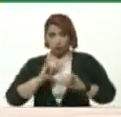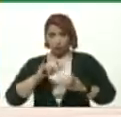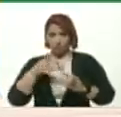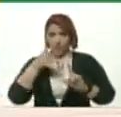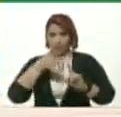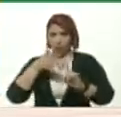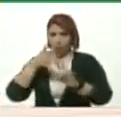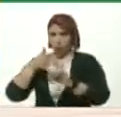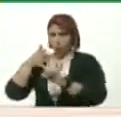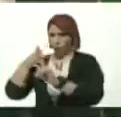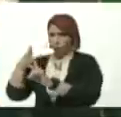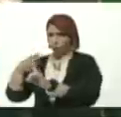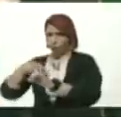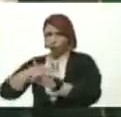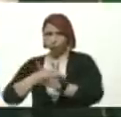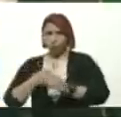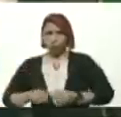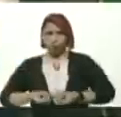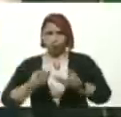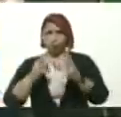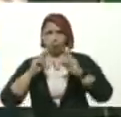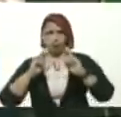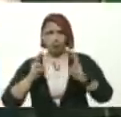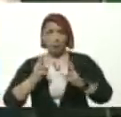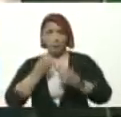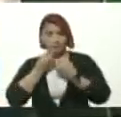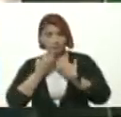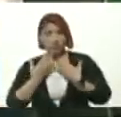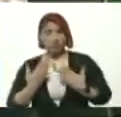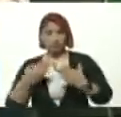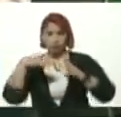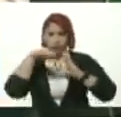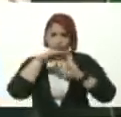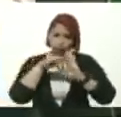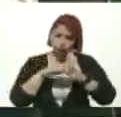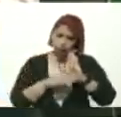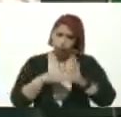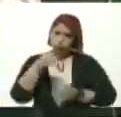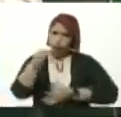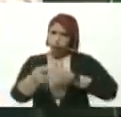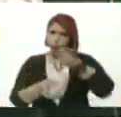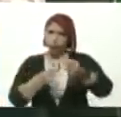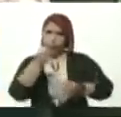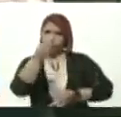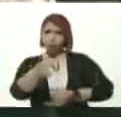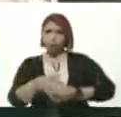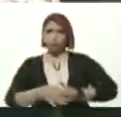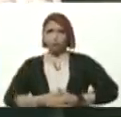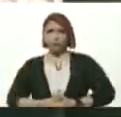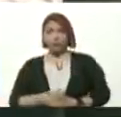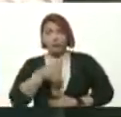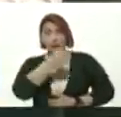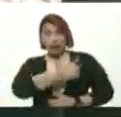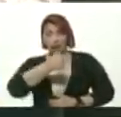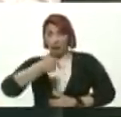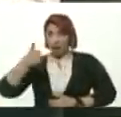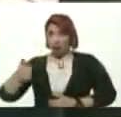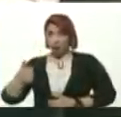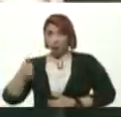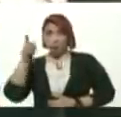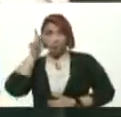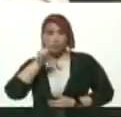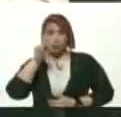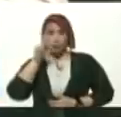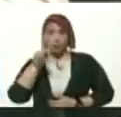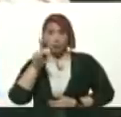formación Ya le dimos El módulo Bien Explicado A cada uno De los docentes